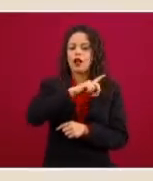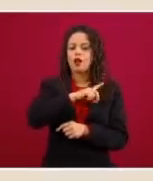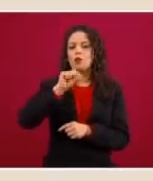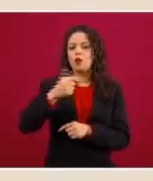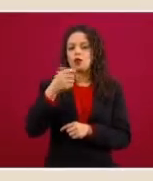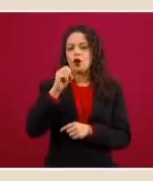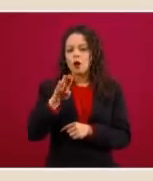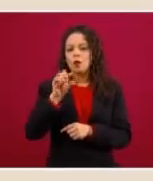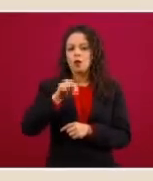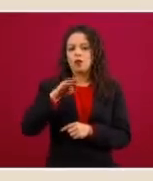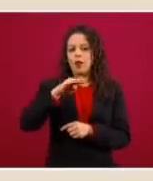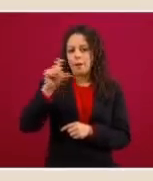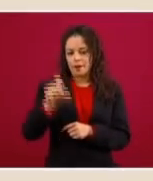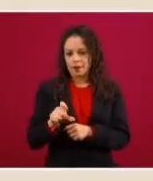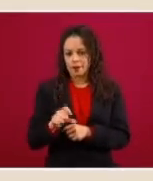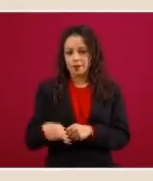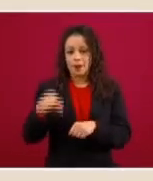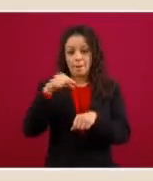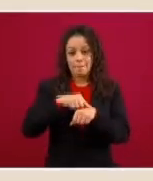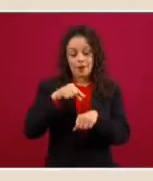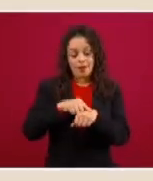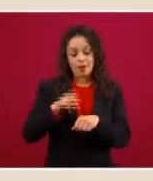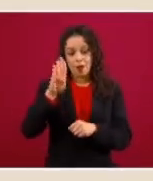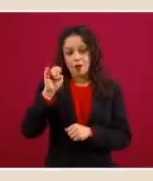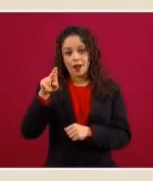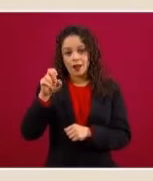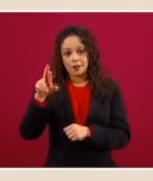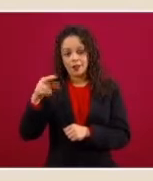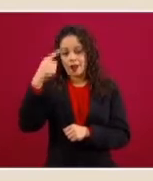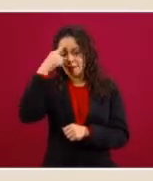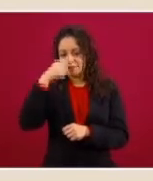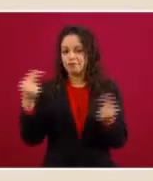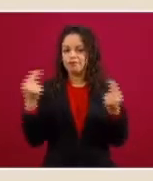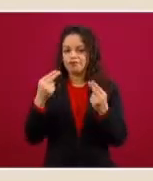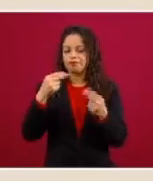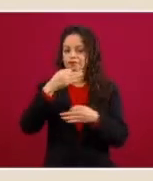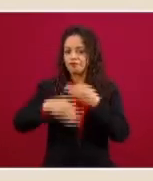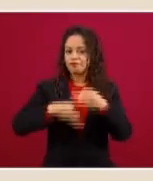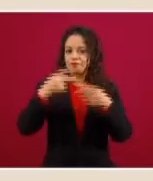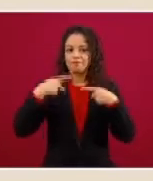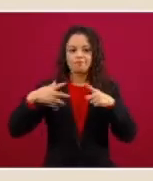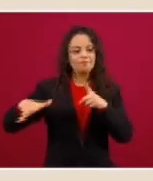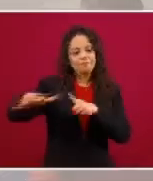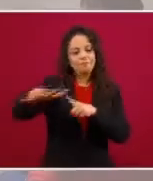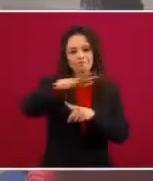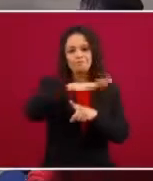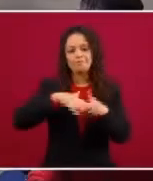Médicos del Bienestar, para todas las personas, en todos los lugares.